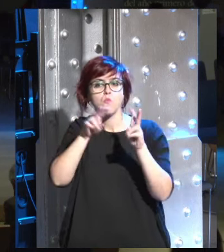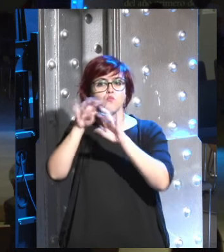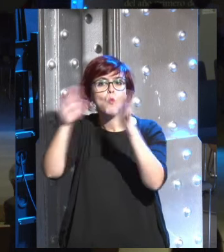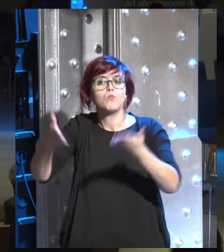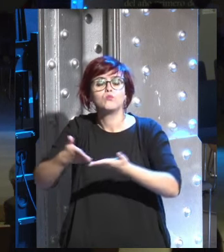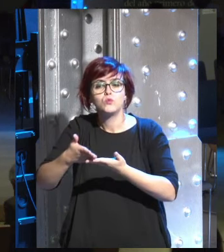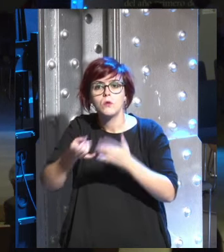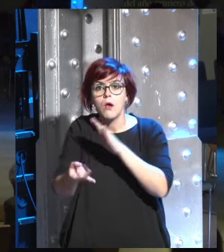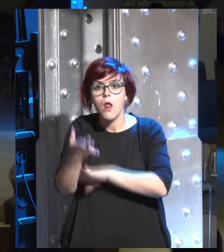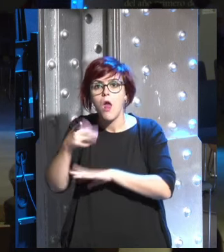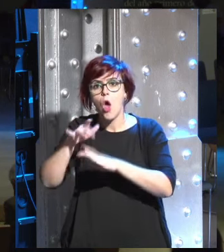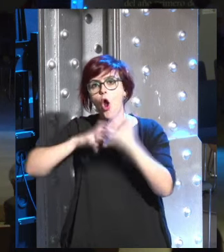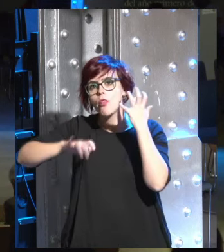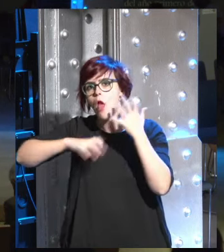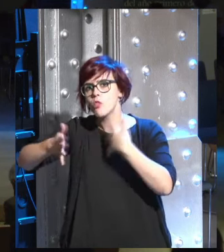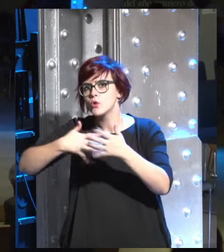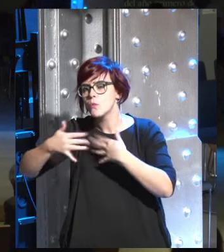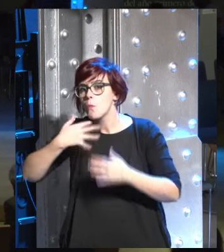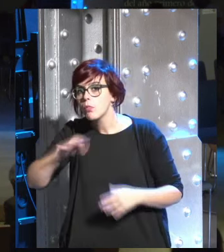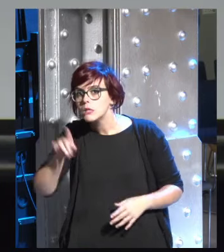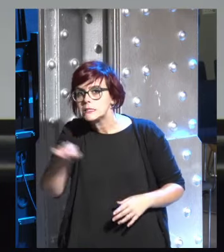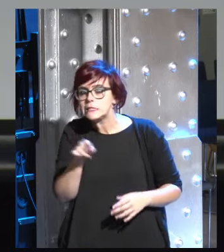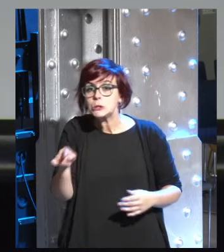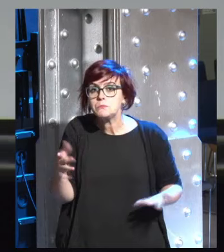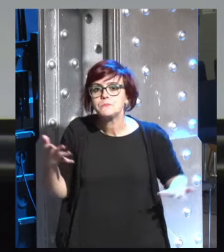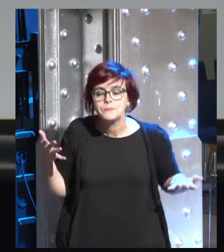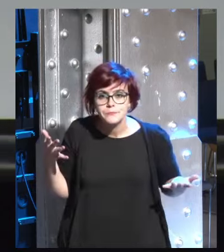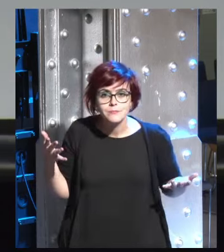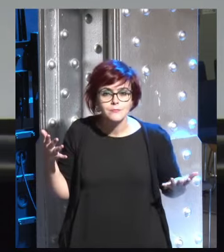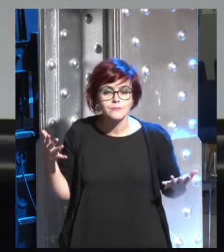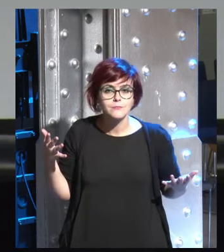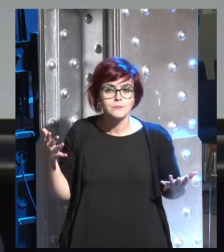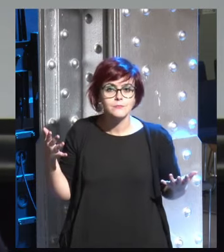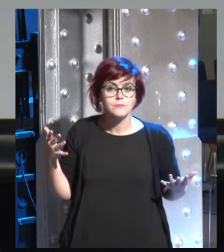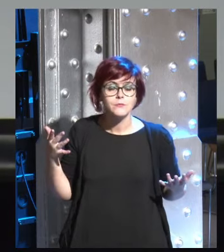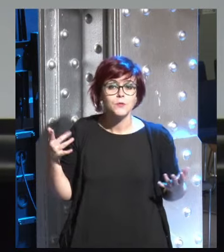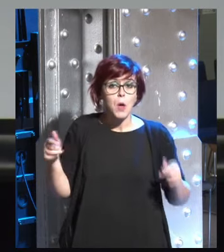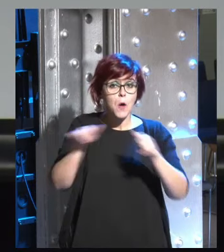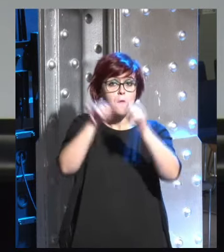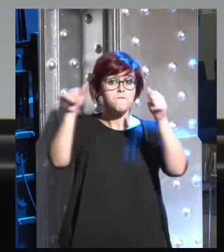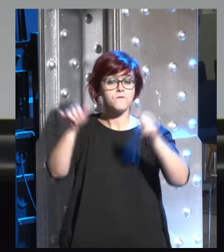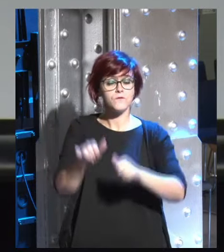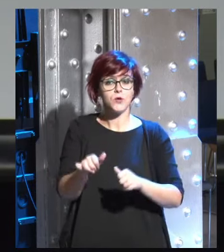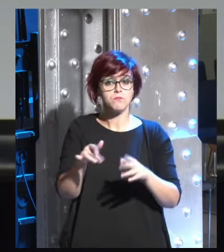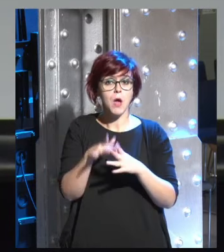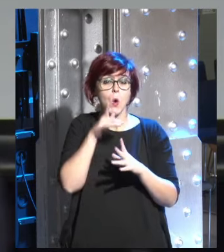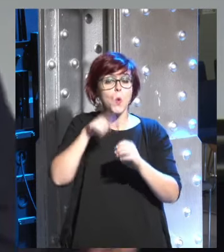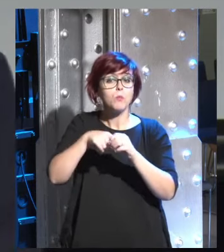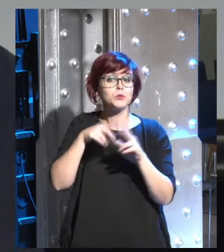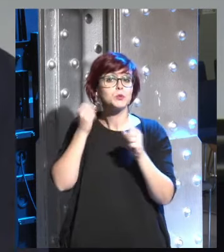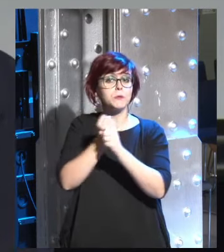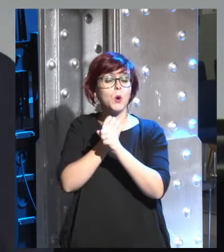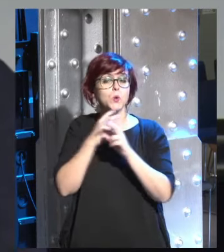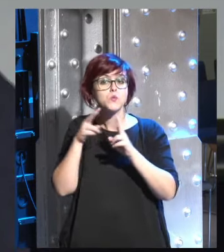mundos en ordenador? nadie sabe realmente el aspecto que puede tener un nuevo puesto de